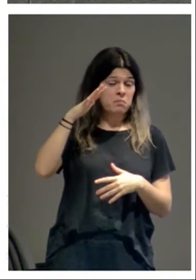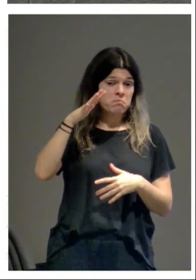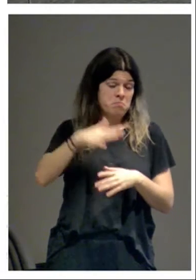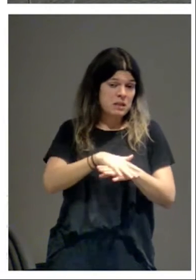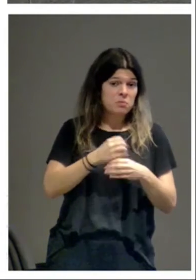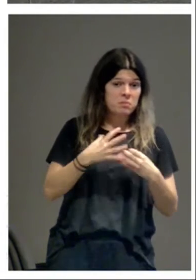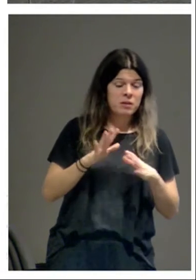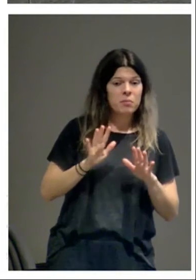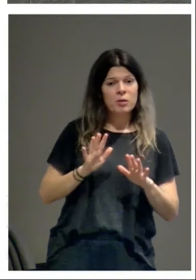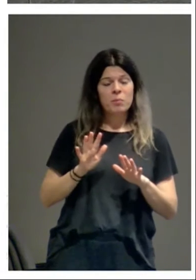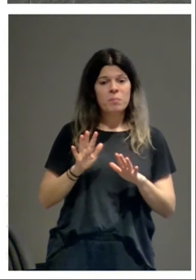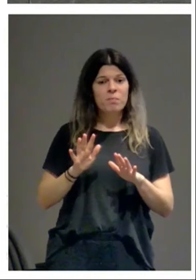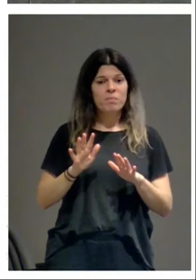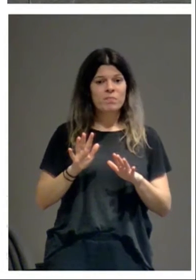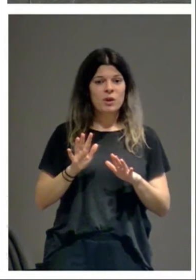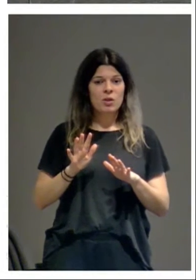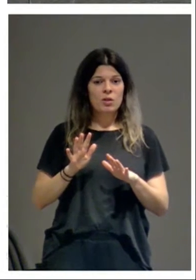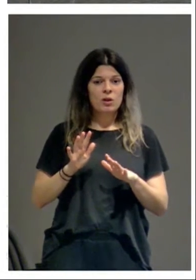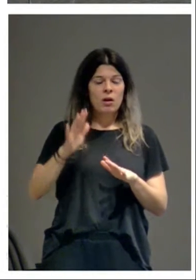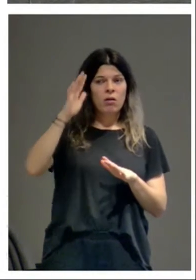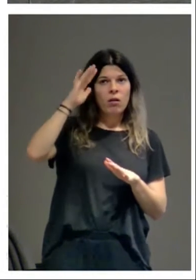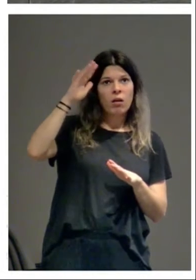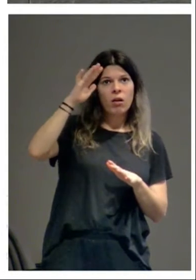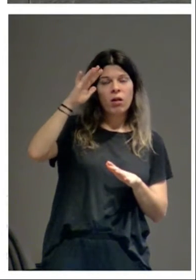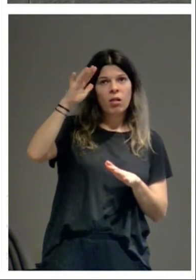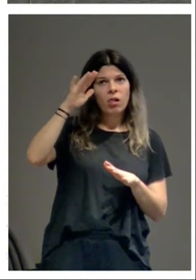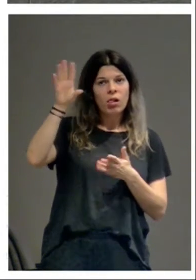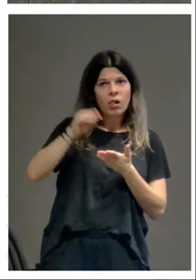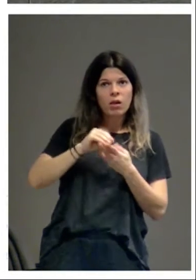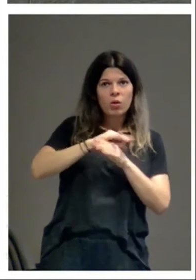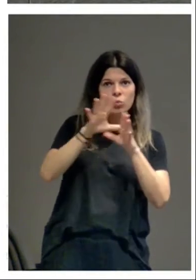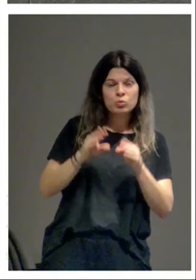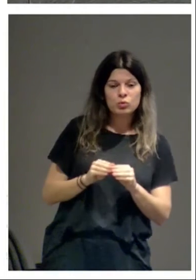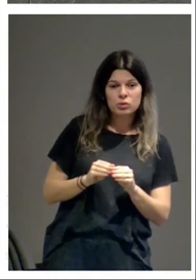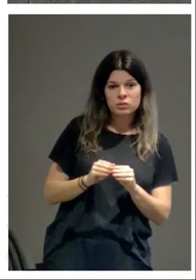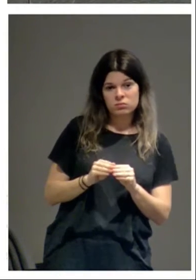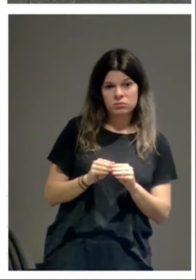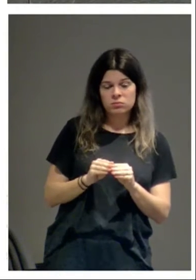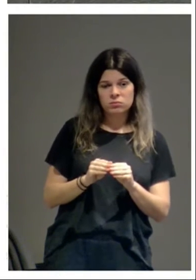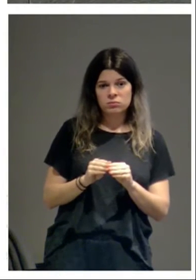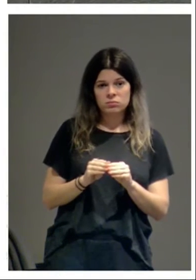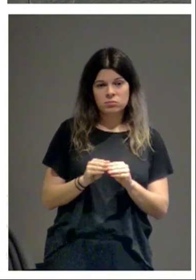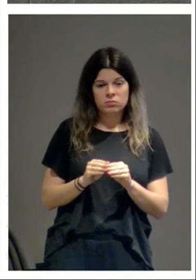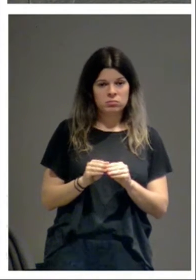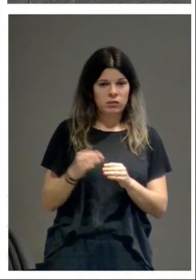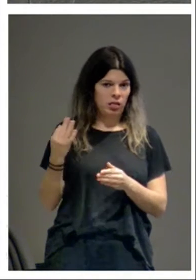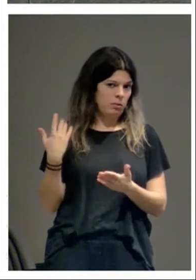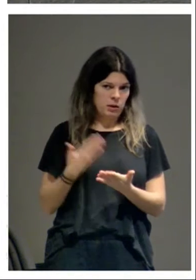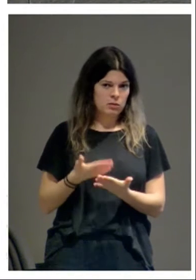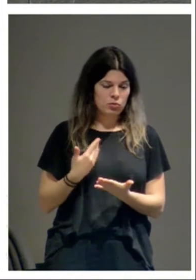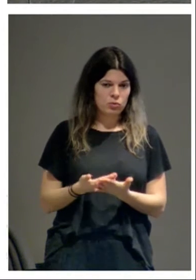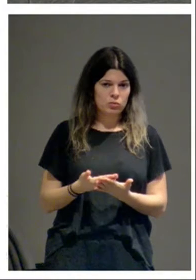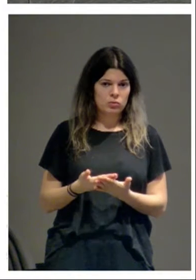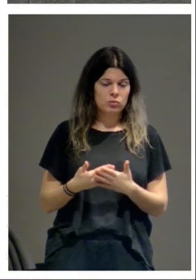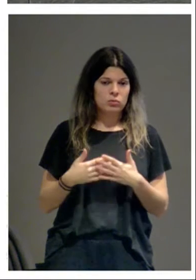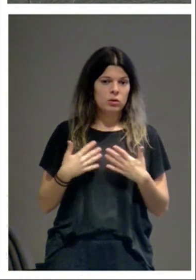pero sacar conclusiones tomando como base, no hechos, sino conjeturas, ya es